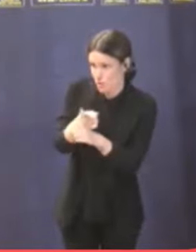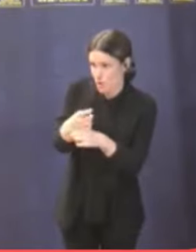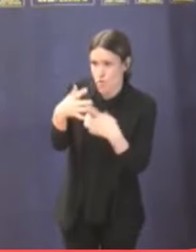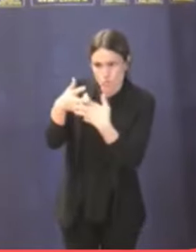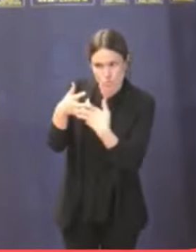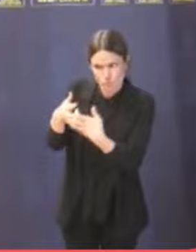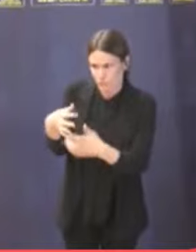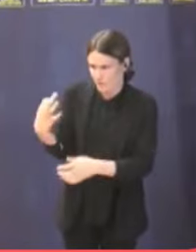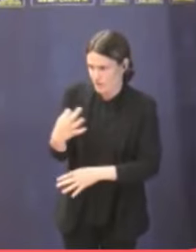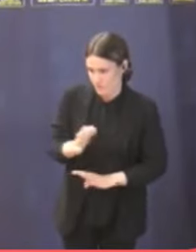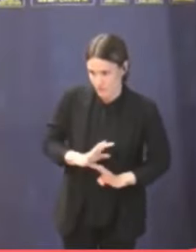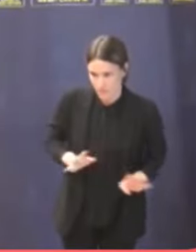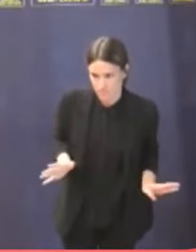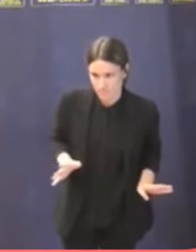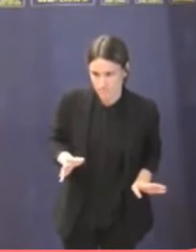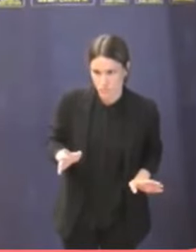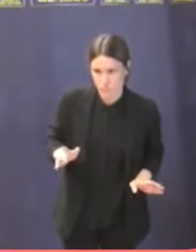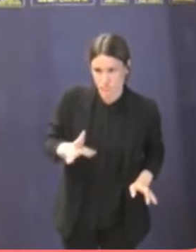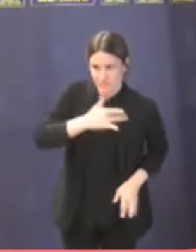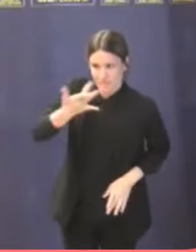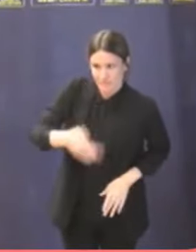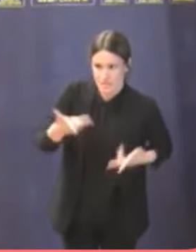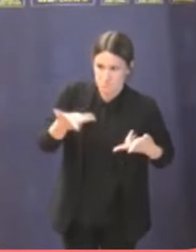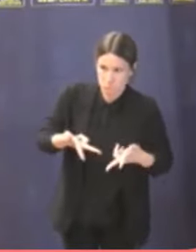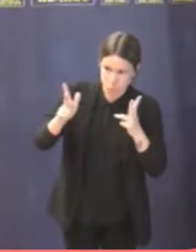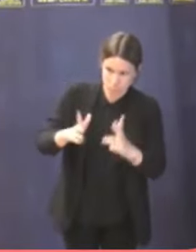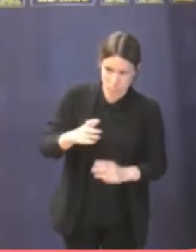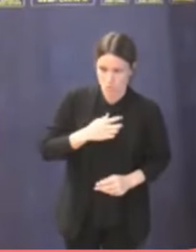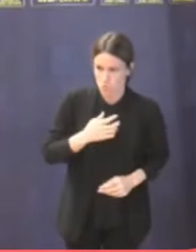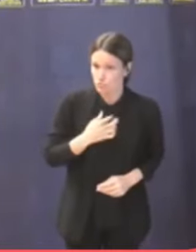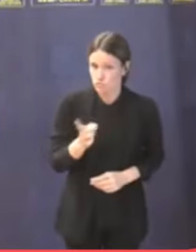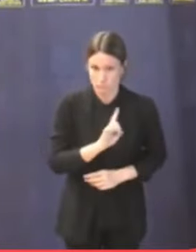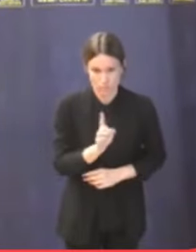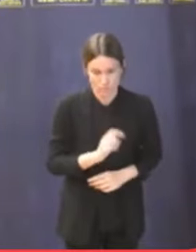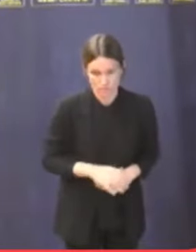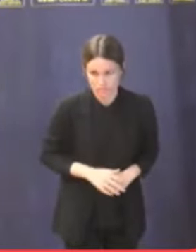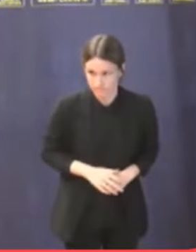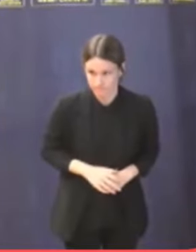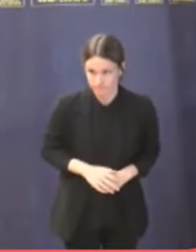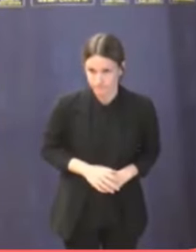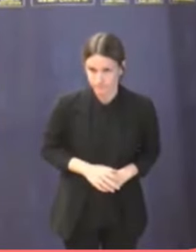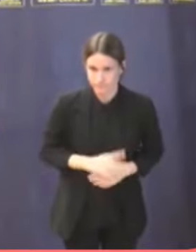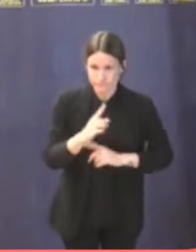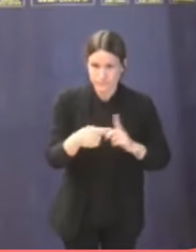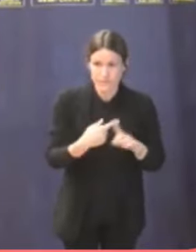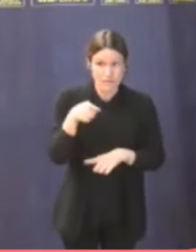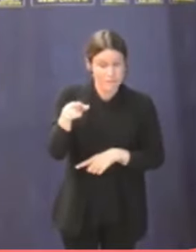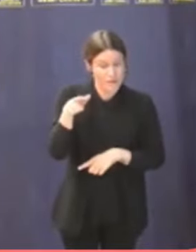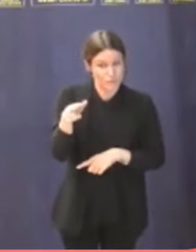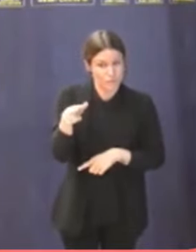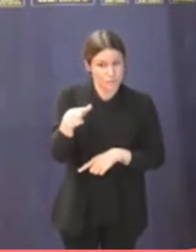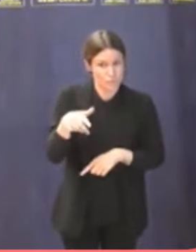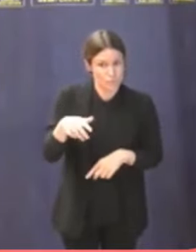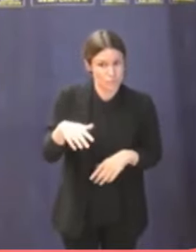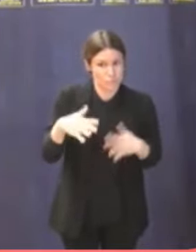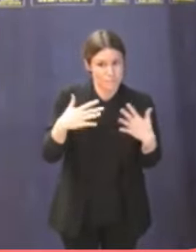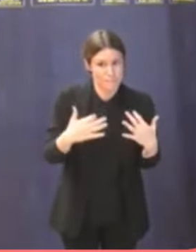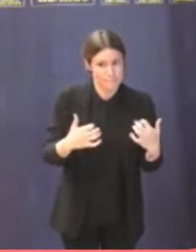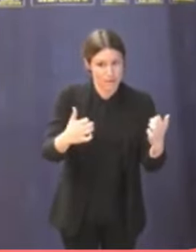No hay que tener ninguna tolerancia con él, hay que combatirlo. Y mucho más cuando uno está sentado en un parlamento como este.